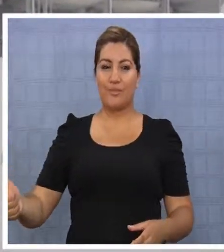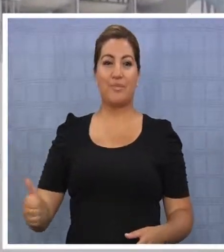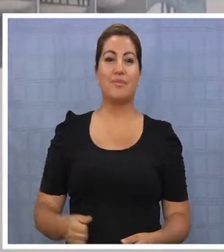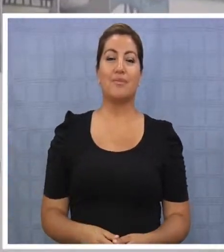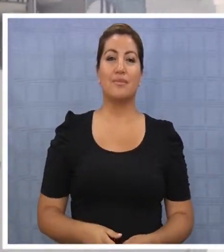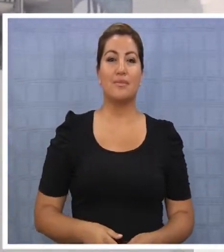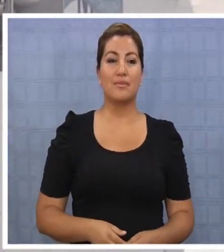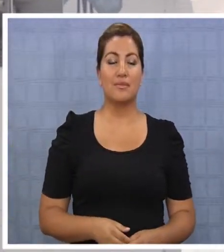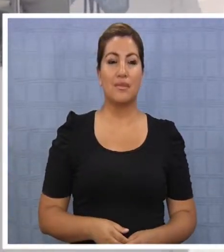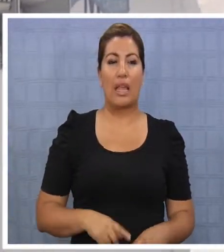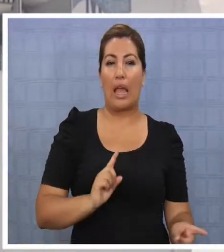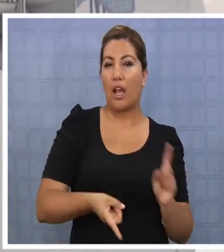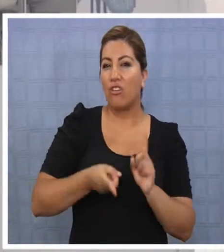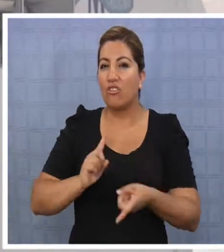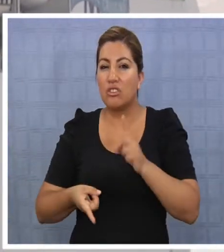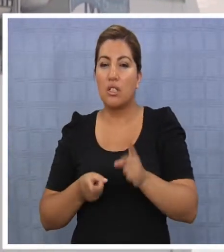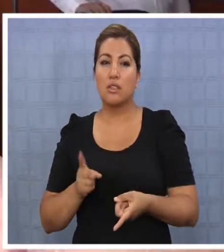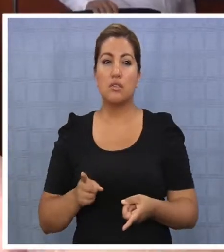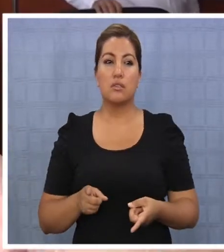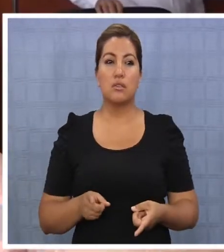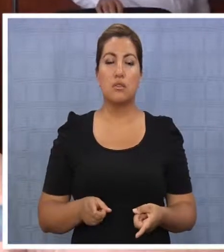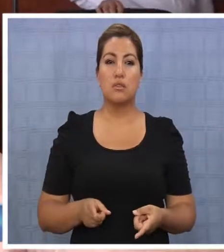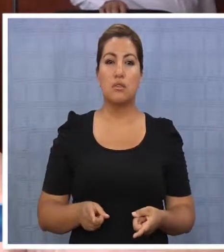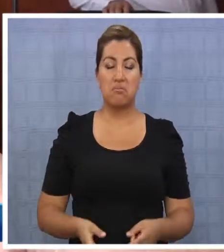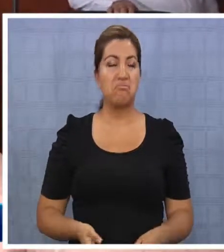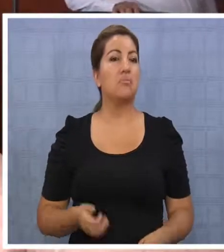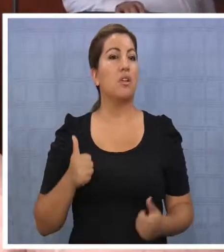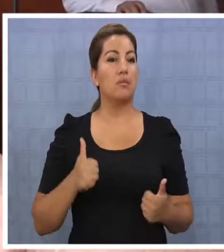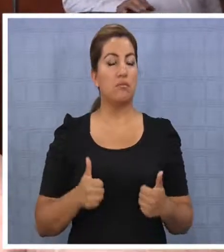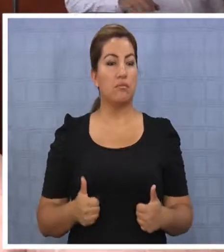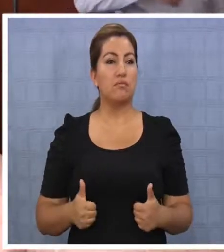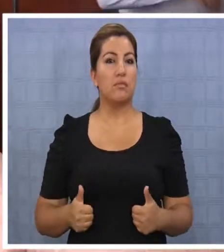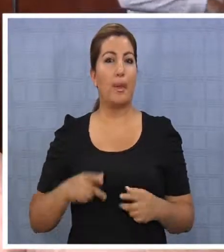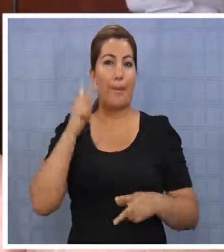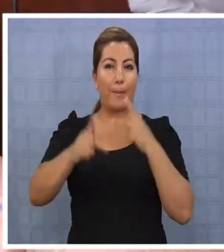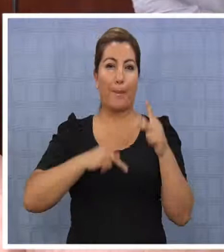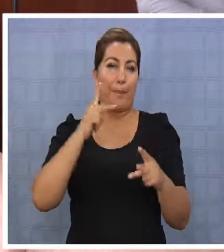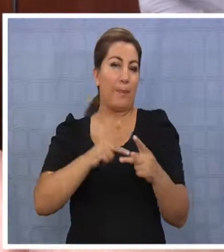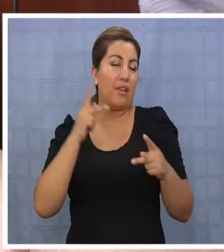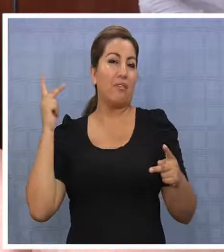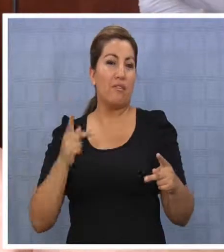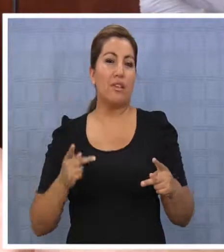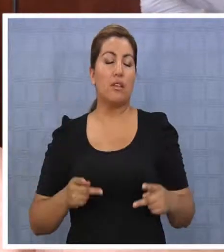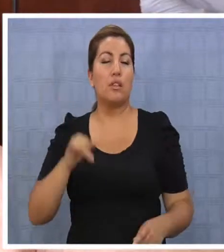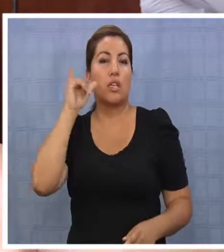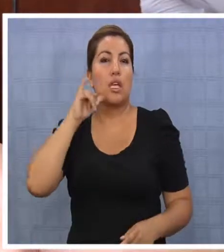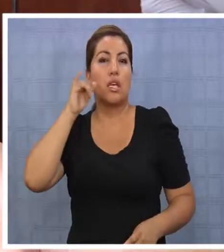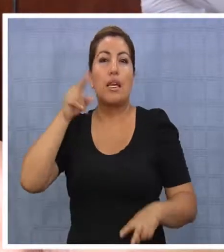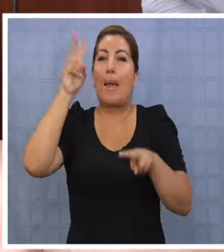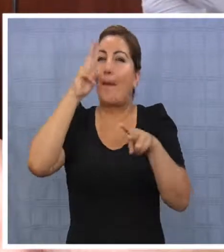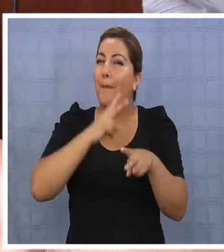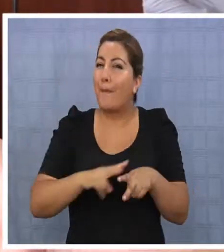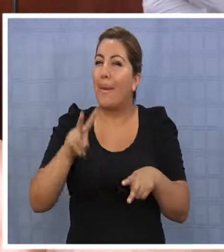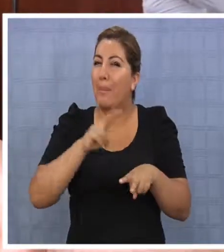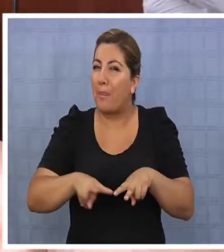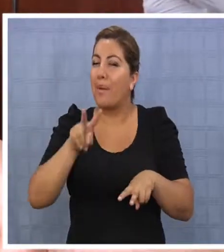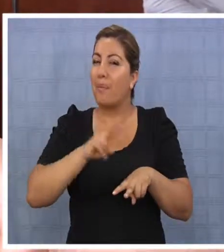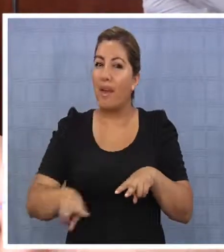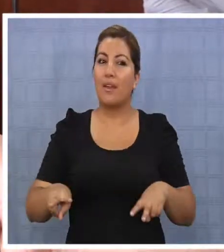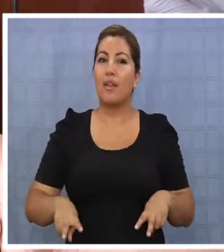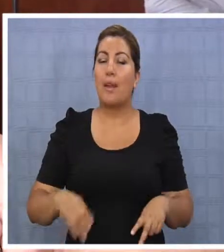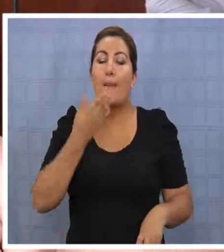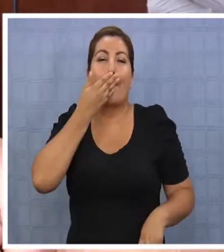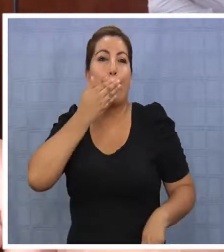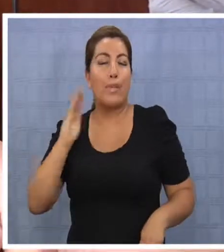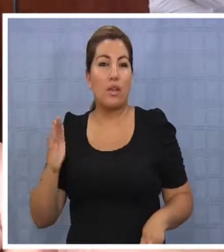coordinar el recibimiento. Estas coordinaciones dan un buen recibimiento. Es absolutamente perfectible que la ciudad siga preparándose en mejor